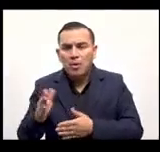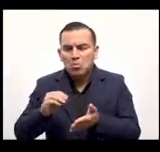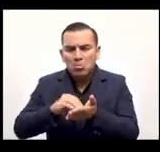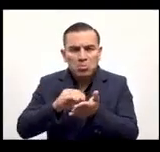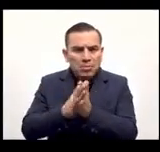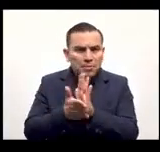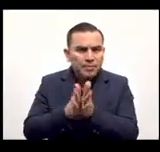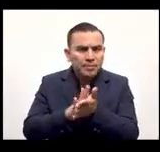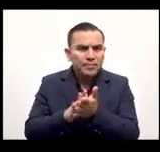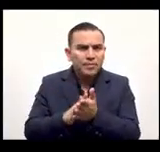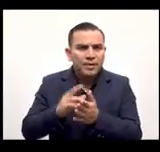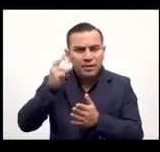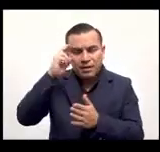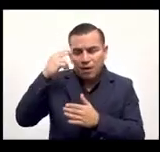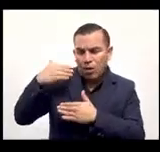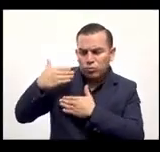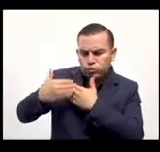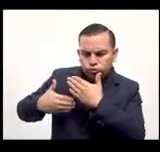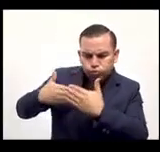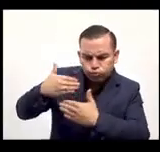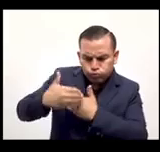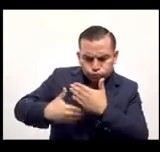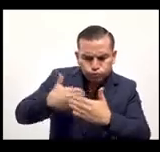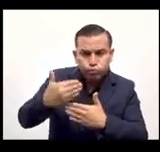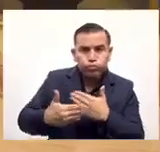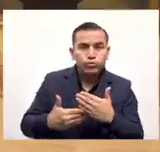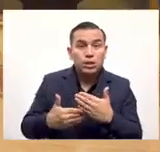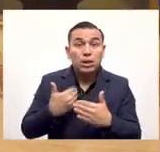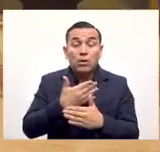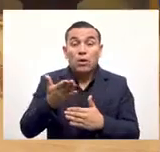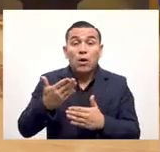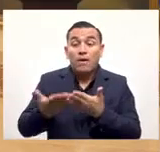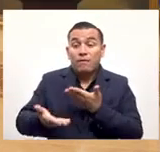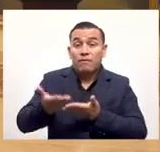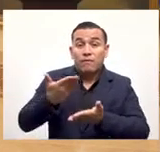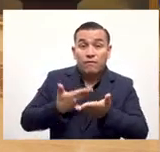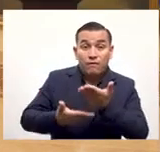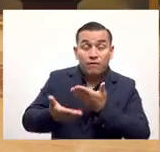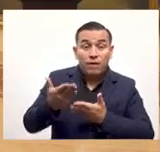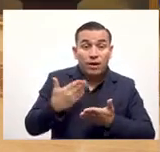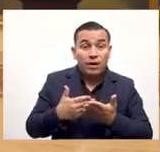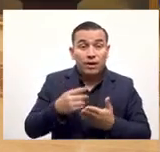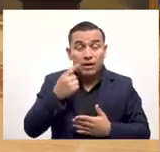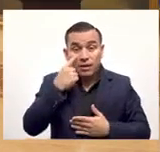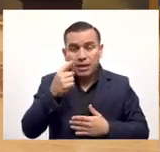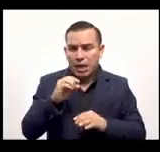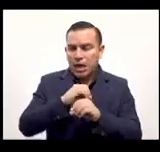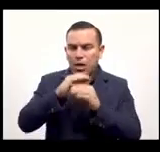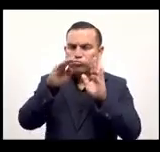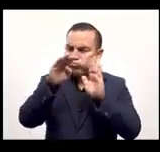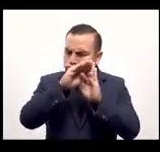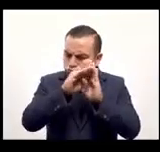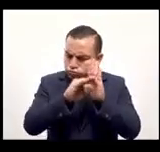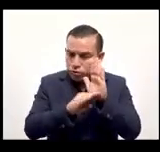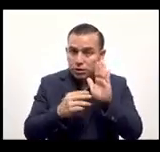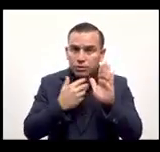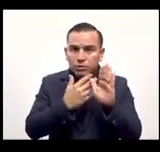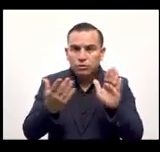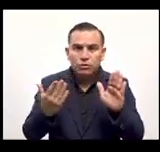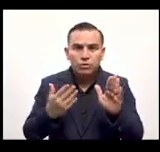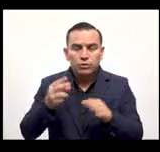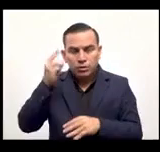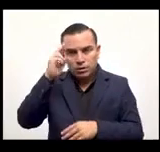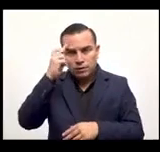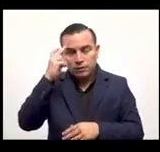dinero en la pupusería en él y bueno tiene una historia de transacciones que se puede revisar ahí se ver transacciones ver todos ahí saldría la lista completa de